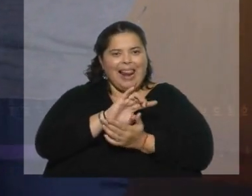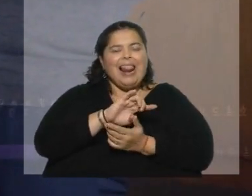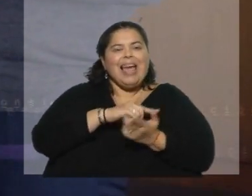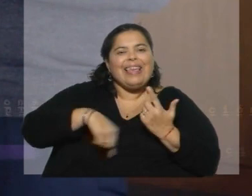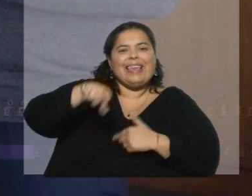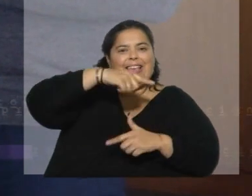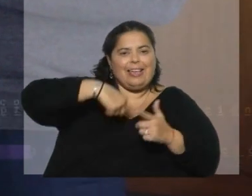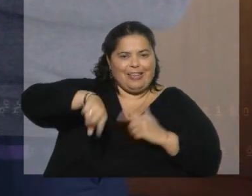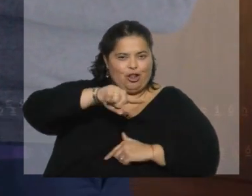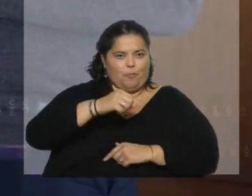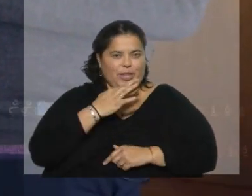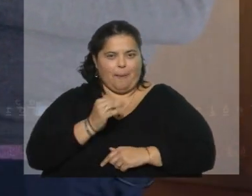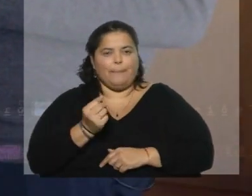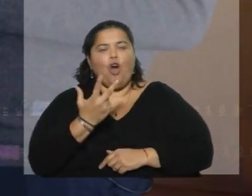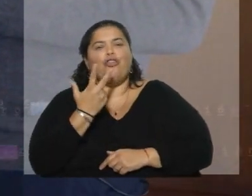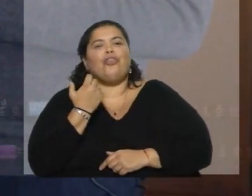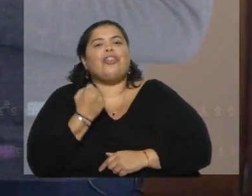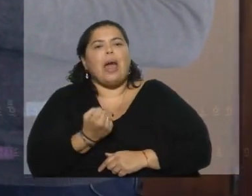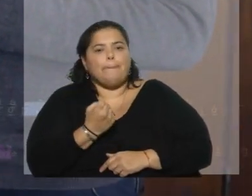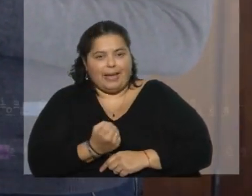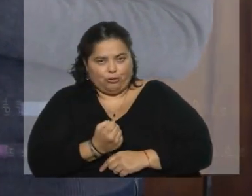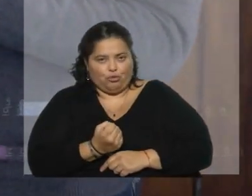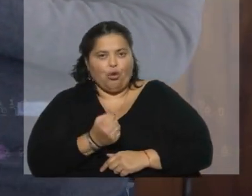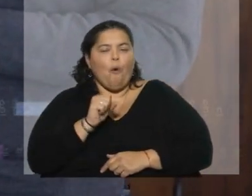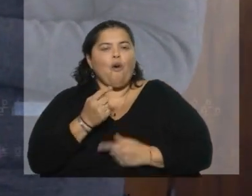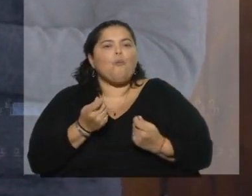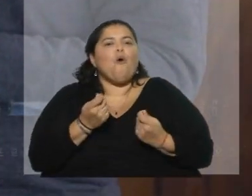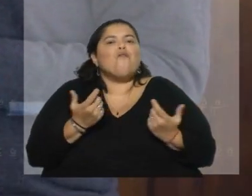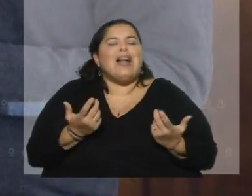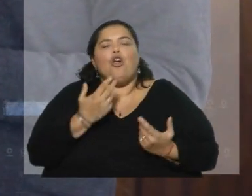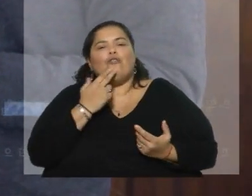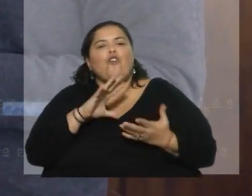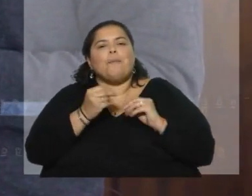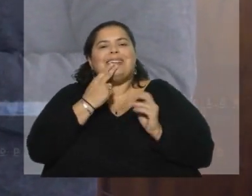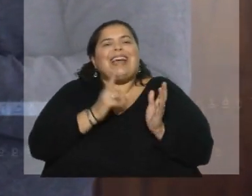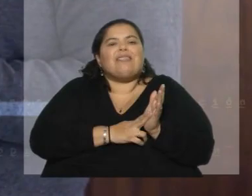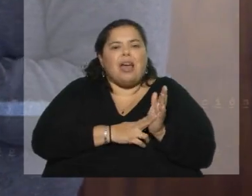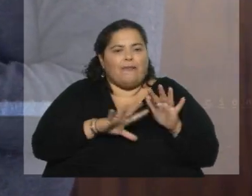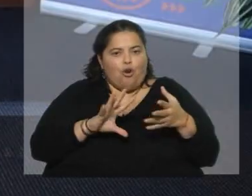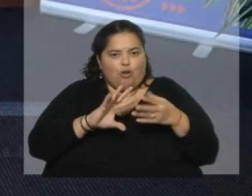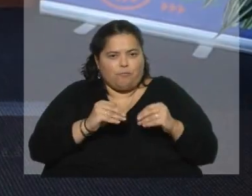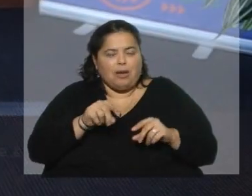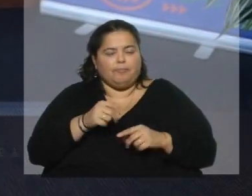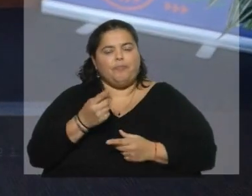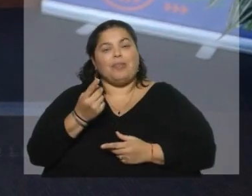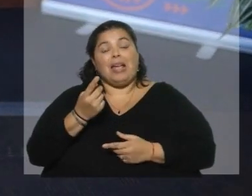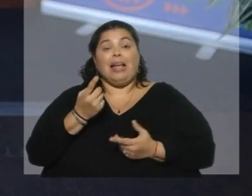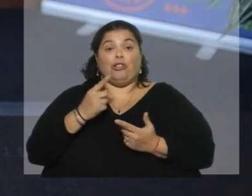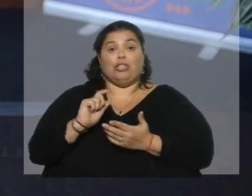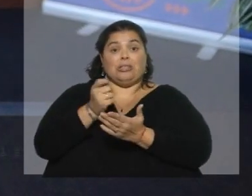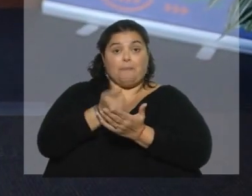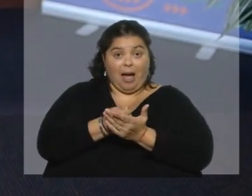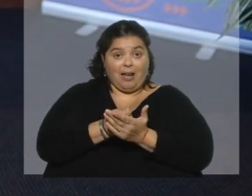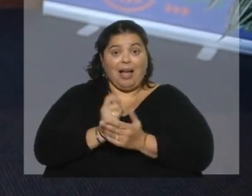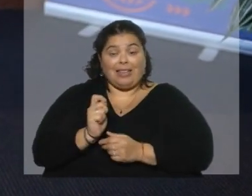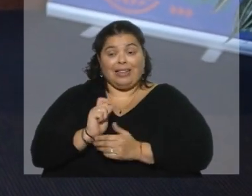digamos, que es el valor que se está pensando ahora como valor de seña para el depósito reembolso, van a pagarse por